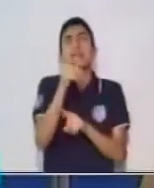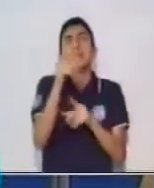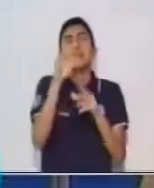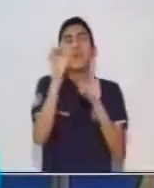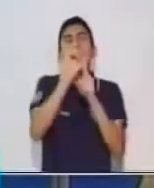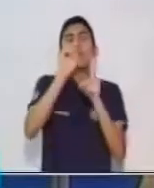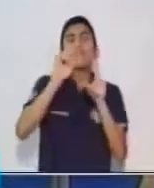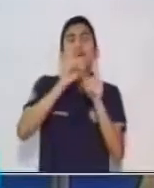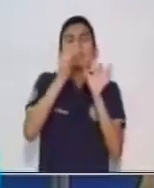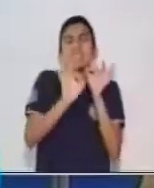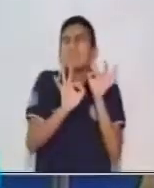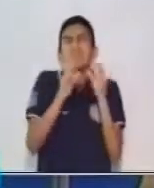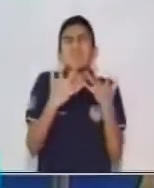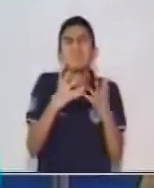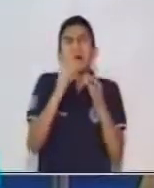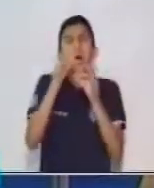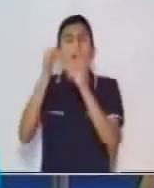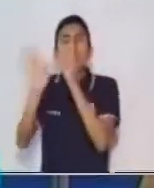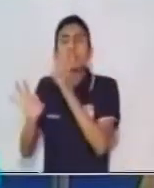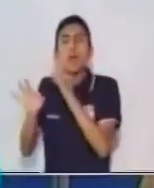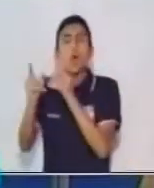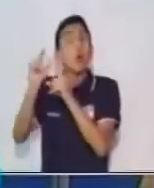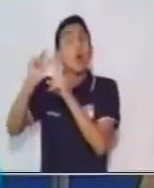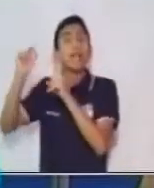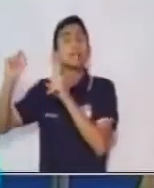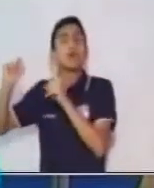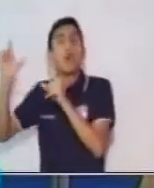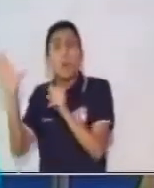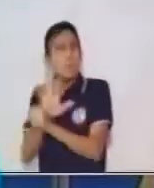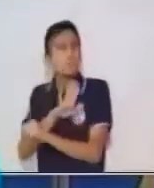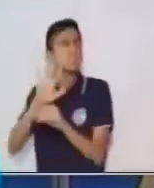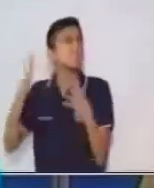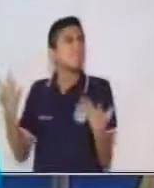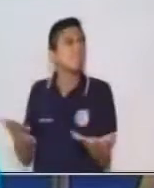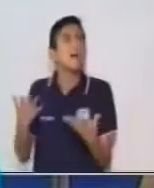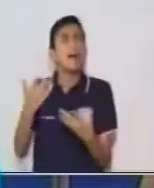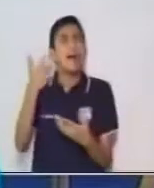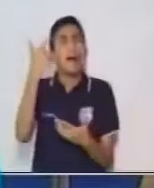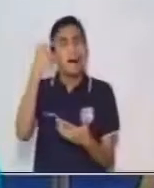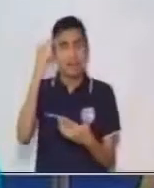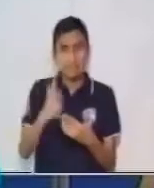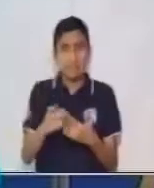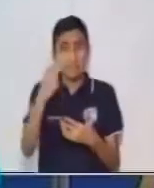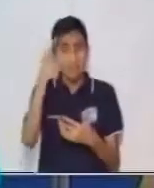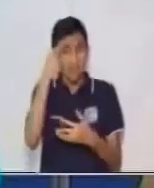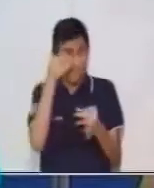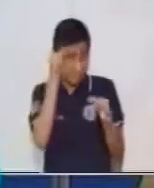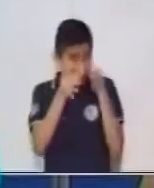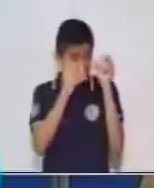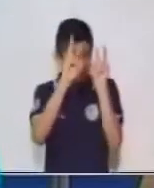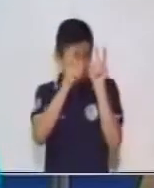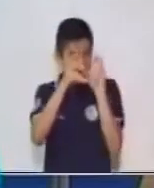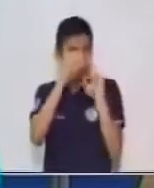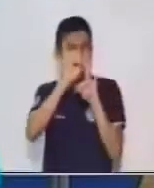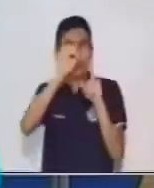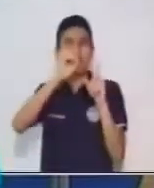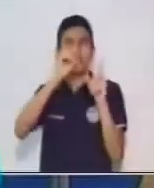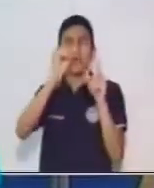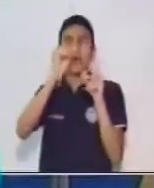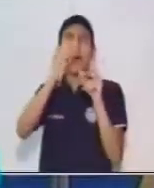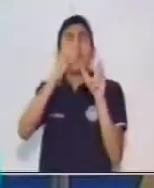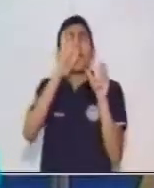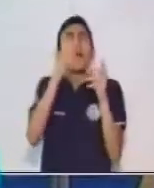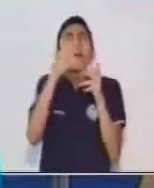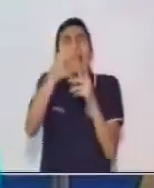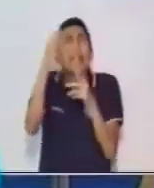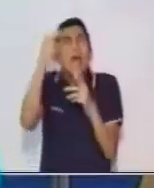una oración simple y qué es una oración compuesta. Por lo tanto, entonces, para definir la oración compuesta y para hacer ese